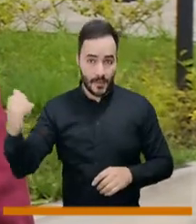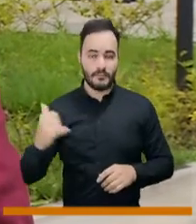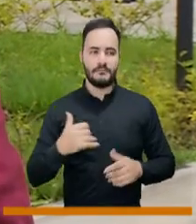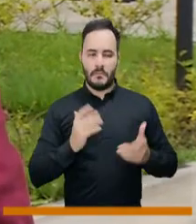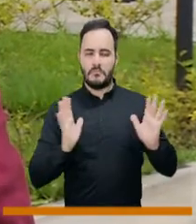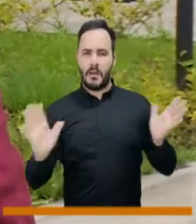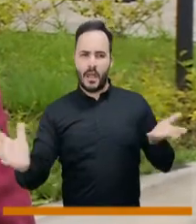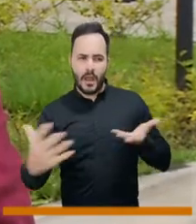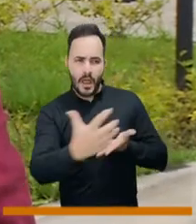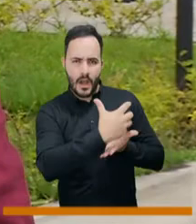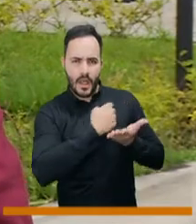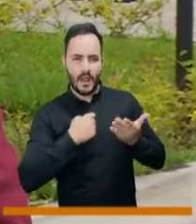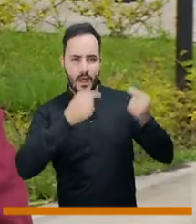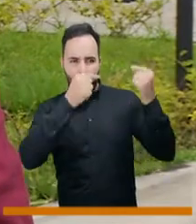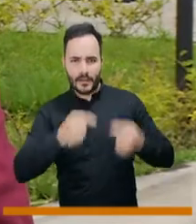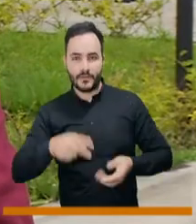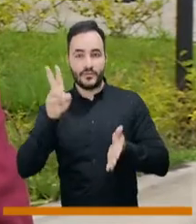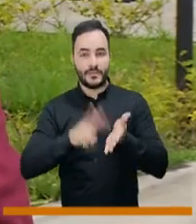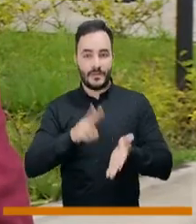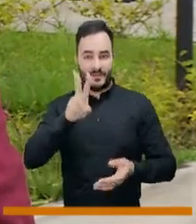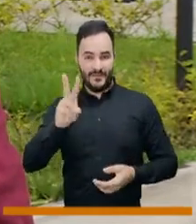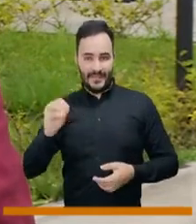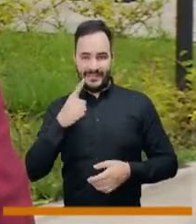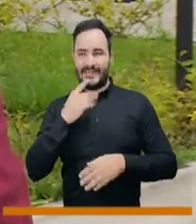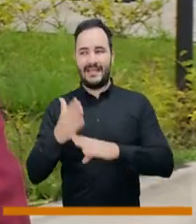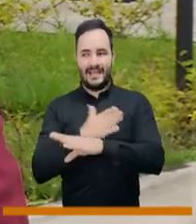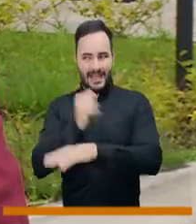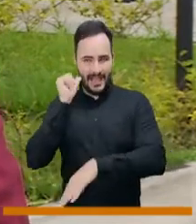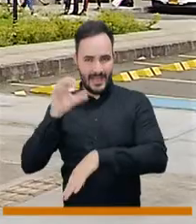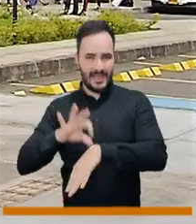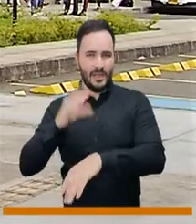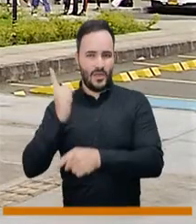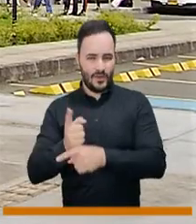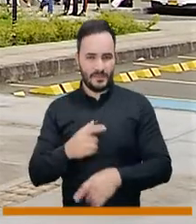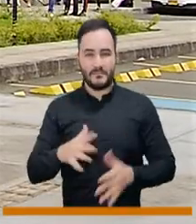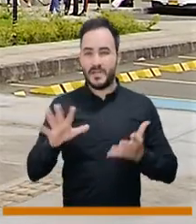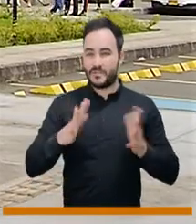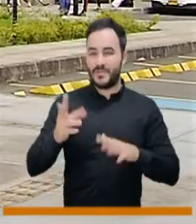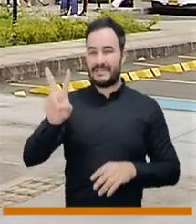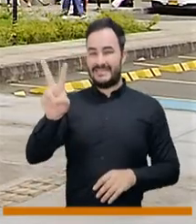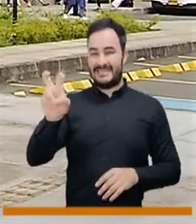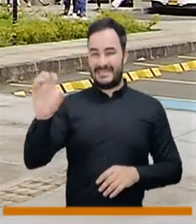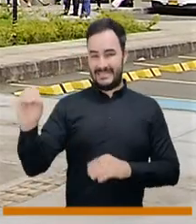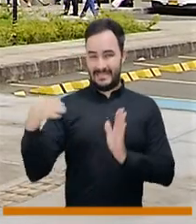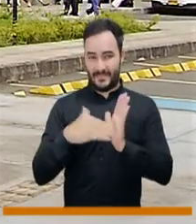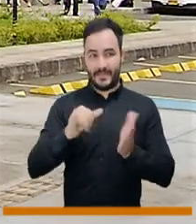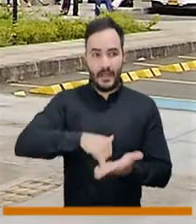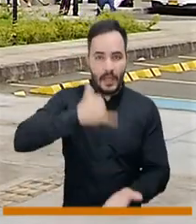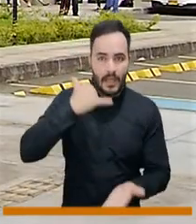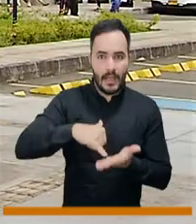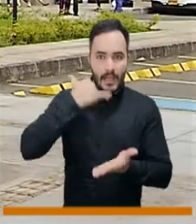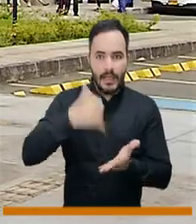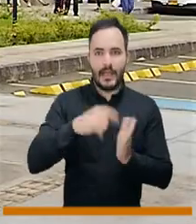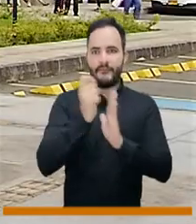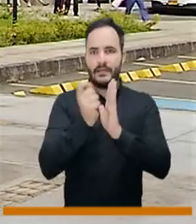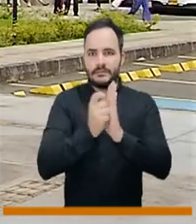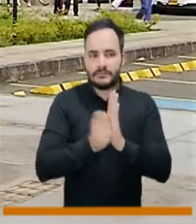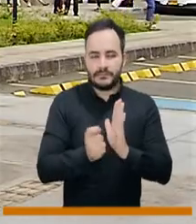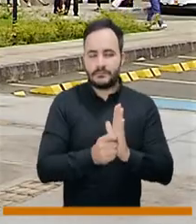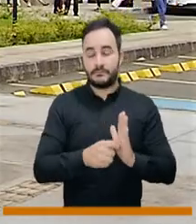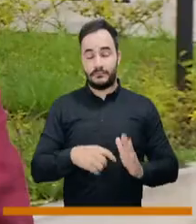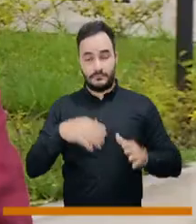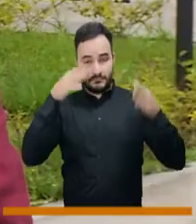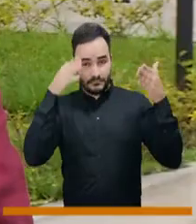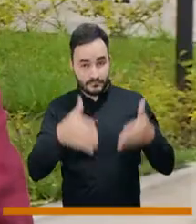le va a una cifra que en el 2020 fue, digamos, muy exponencial, como decía la doctora Mercedes, fueron más de 70 mil llamadas y la mayoría de